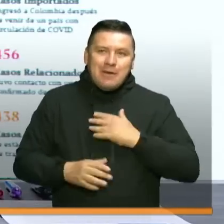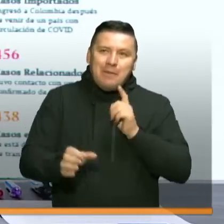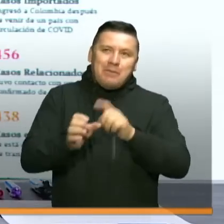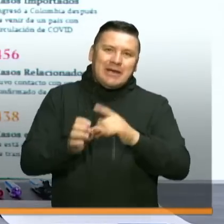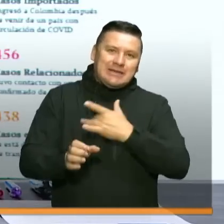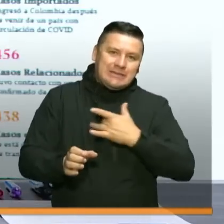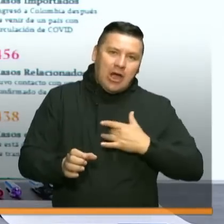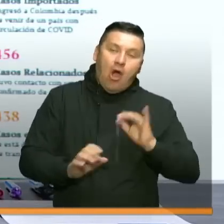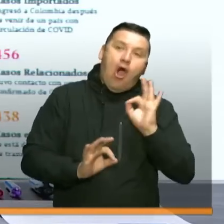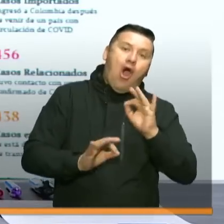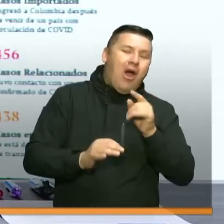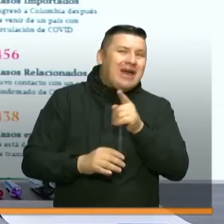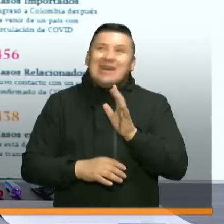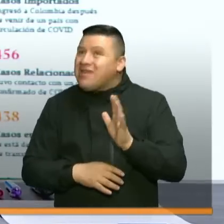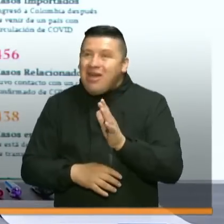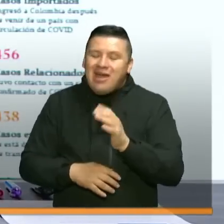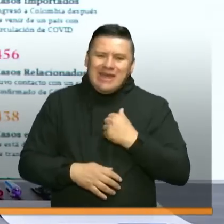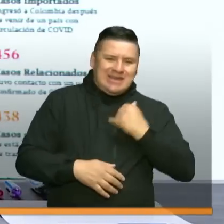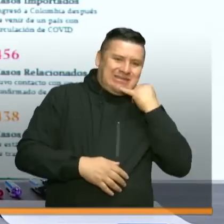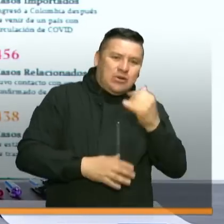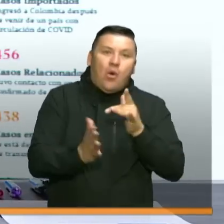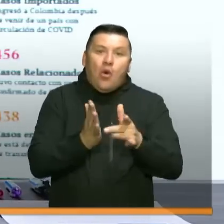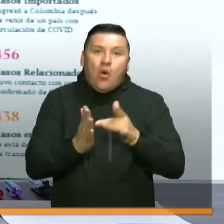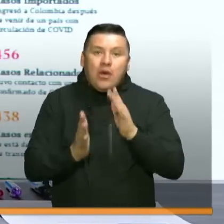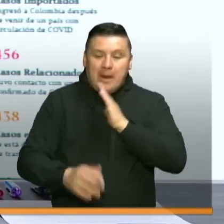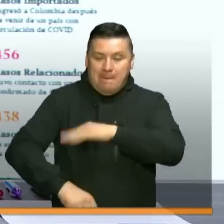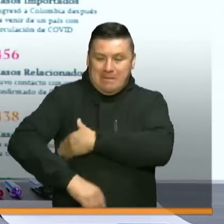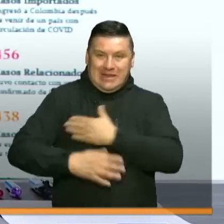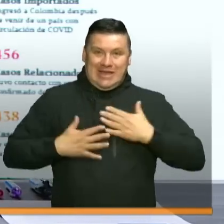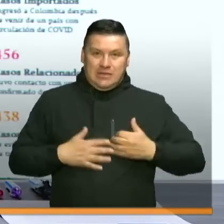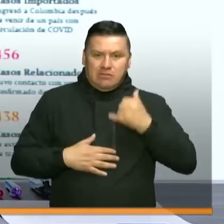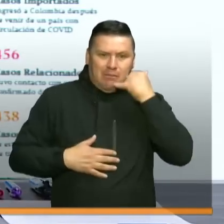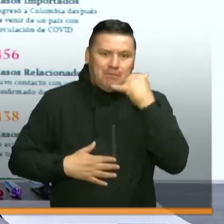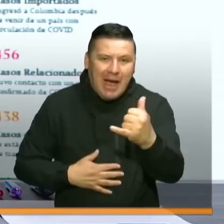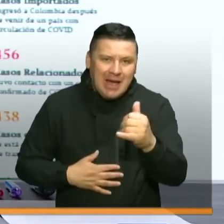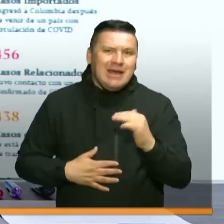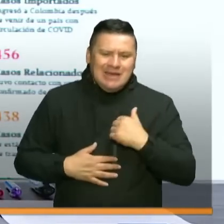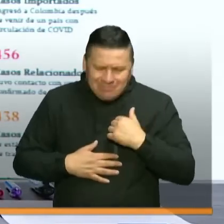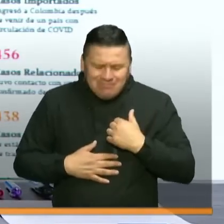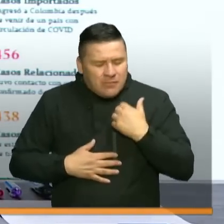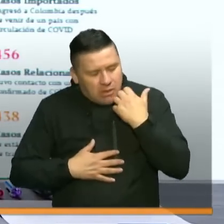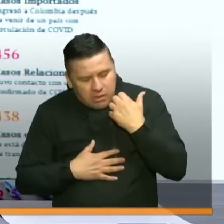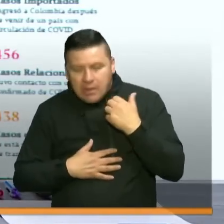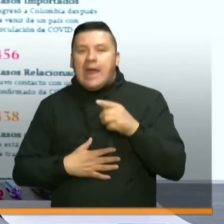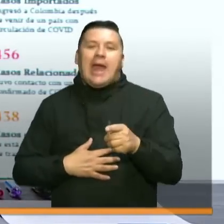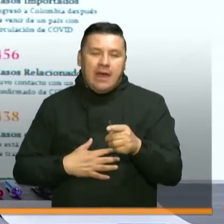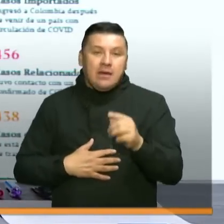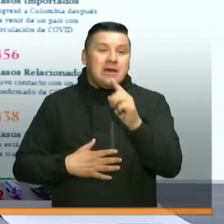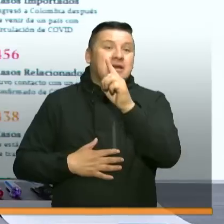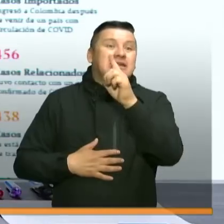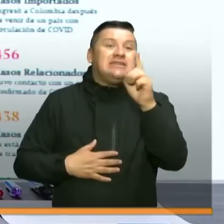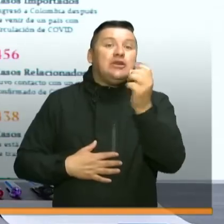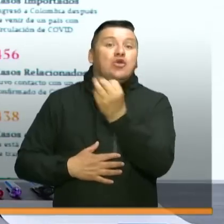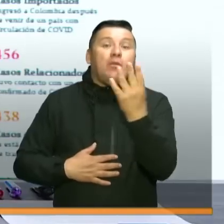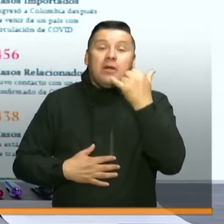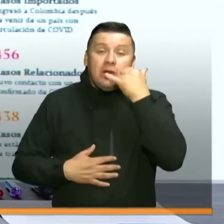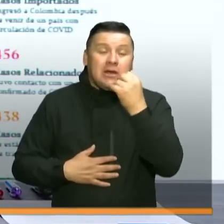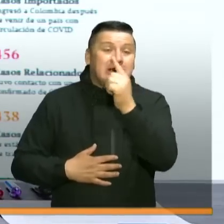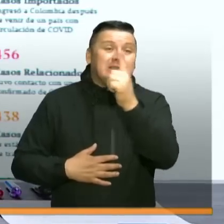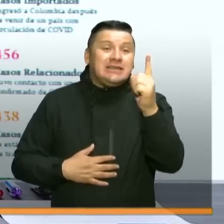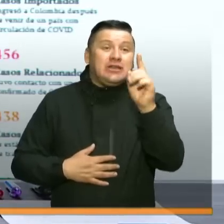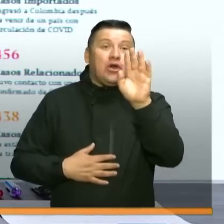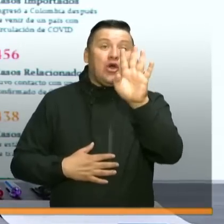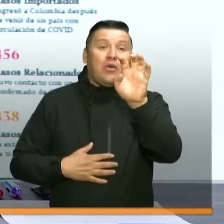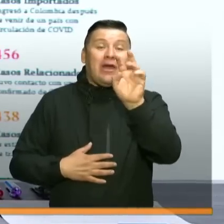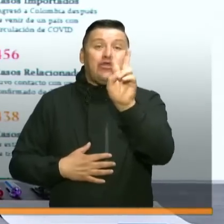o acudir a las líneas de emergencia que tiene también el ministerio y las que tenemos habilitadas a través de la línea 192 que puede